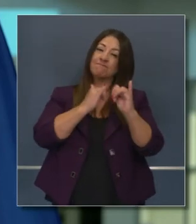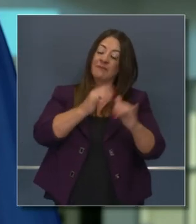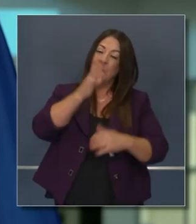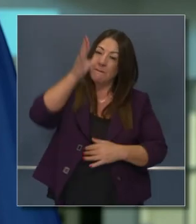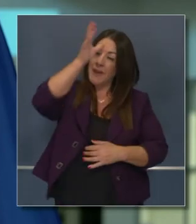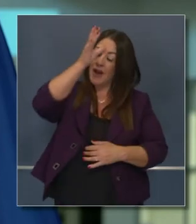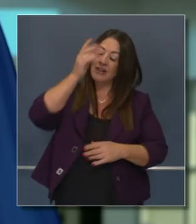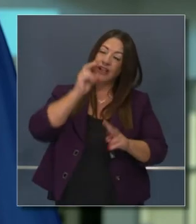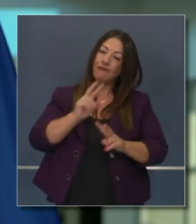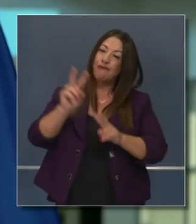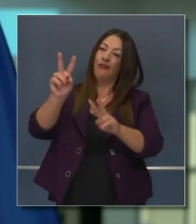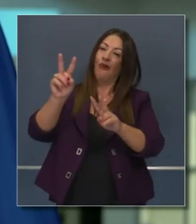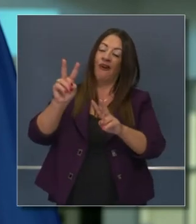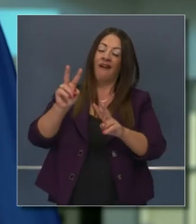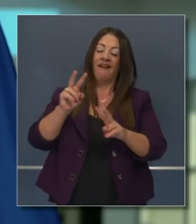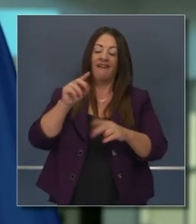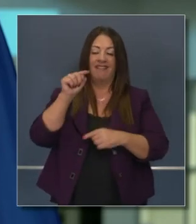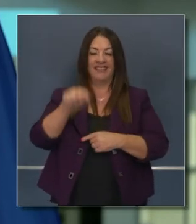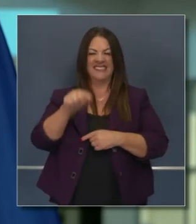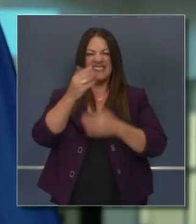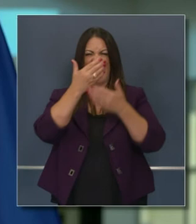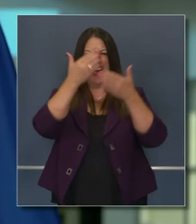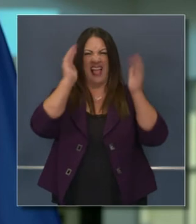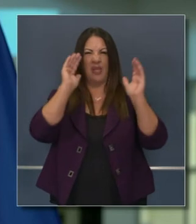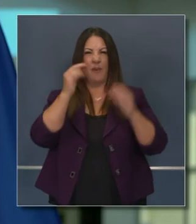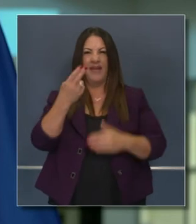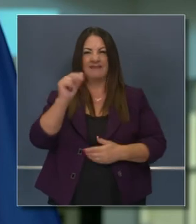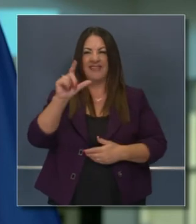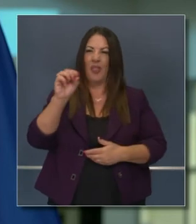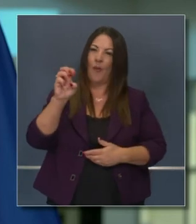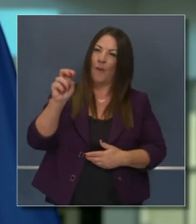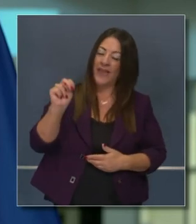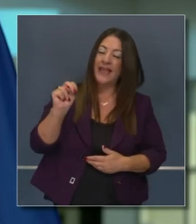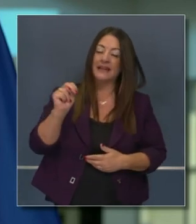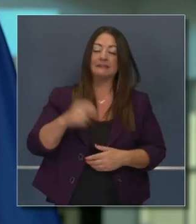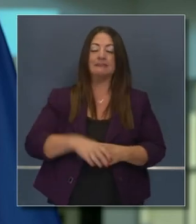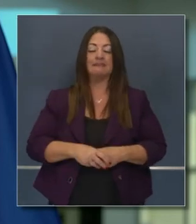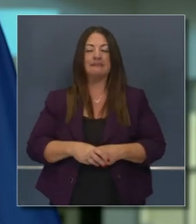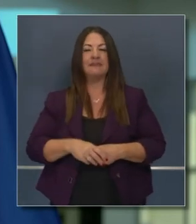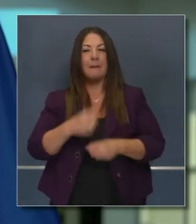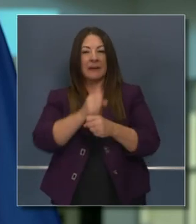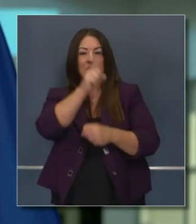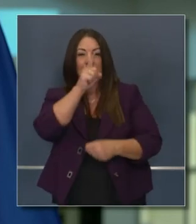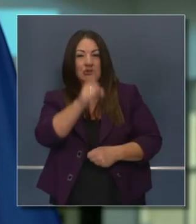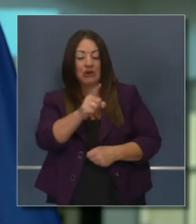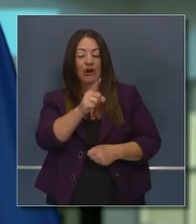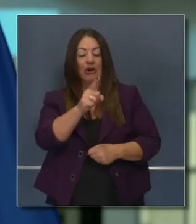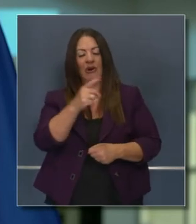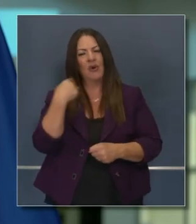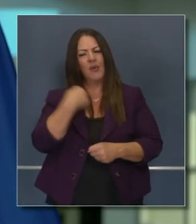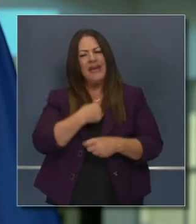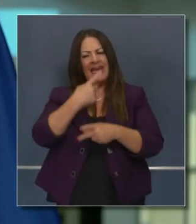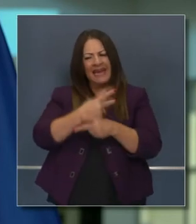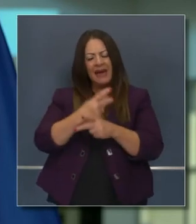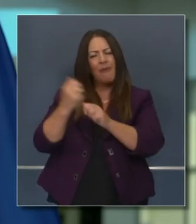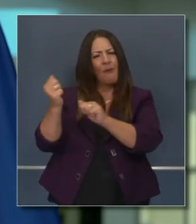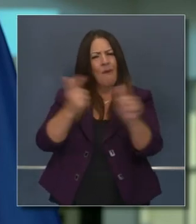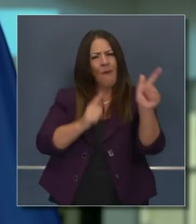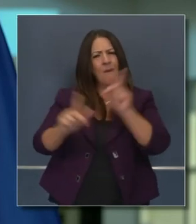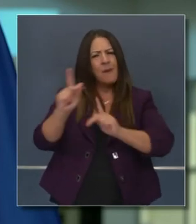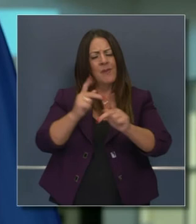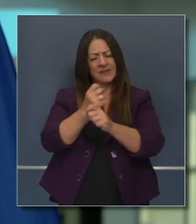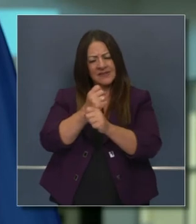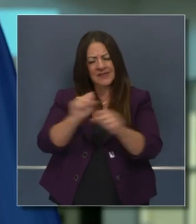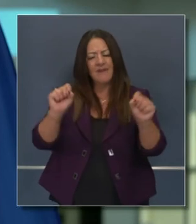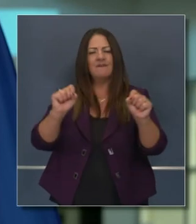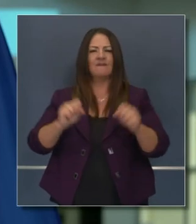anticipamos todos nosotros el día de la noche de las brujas, poder asegurarnos que como padres mantenemos a todos